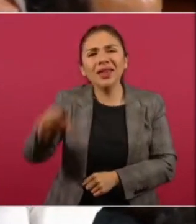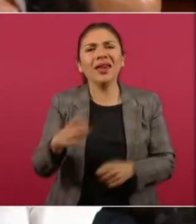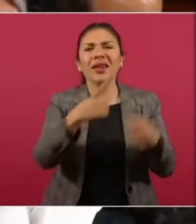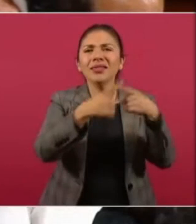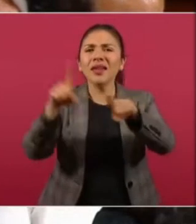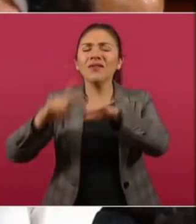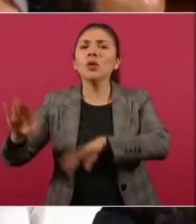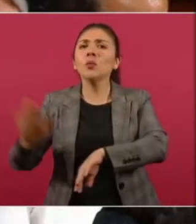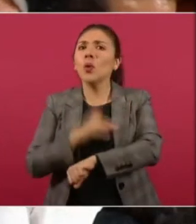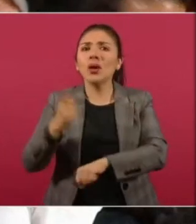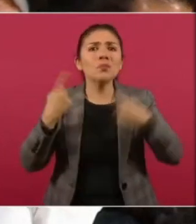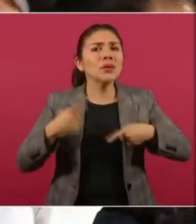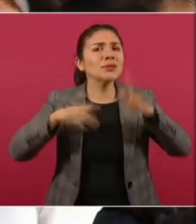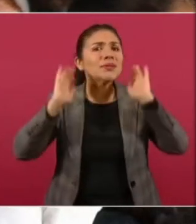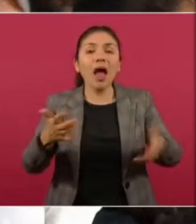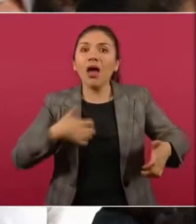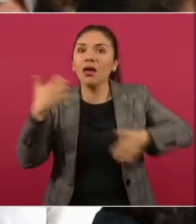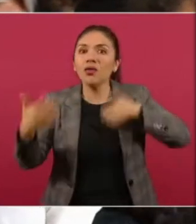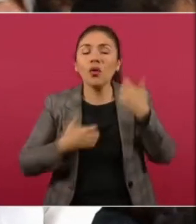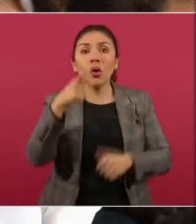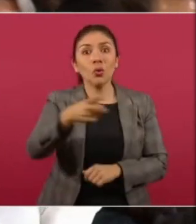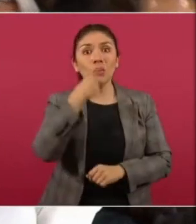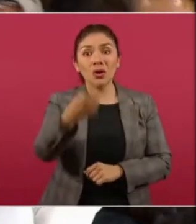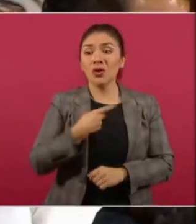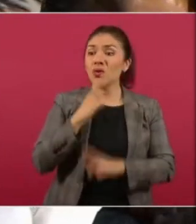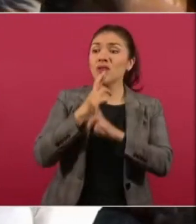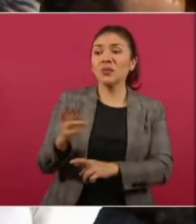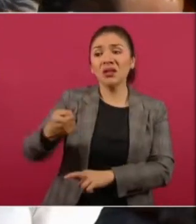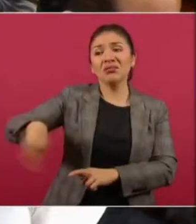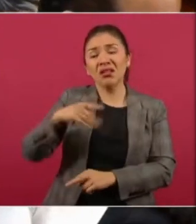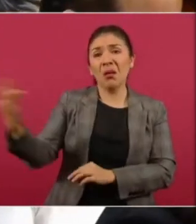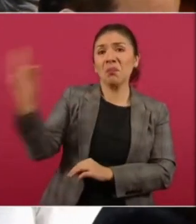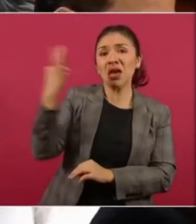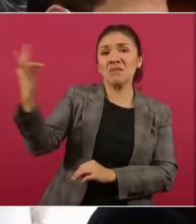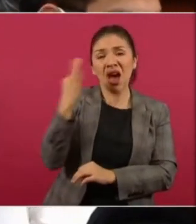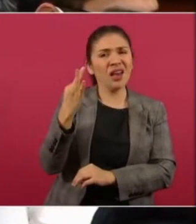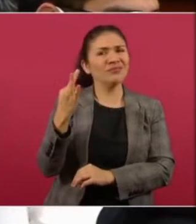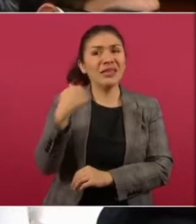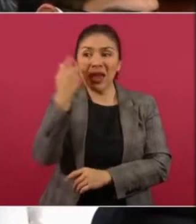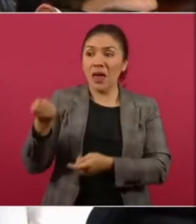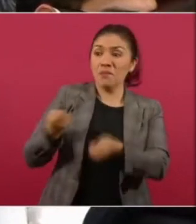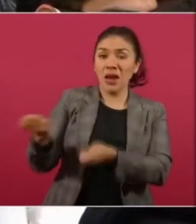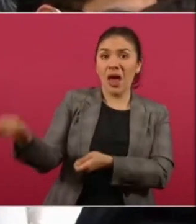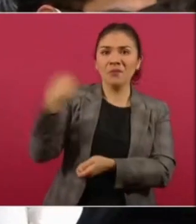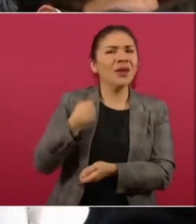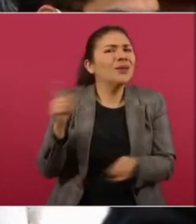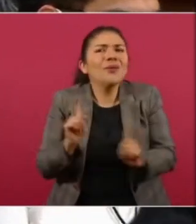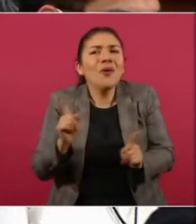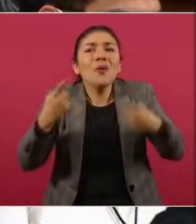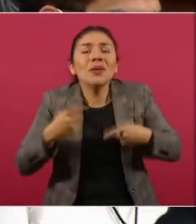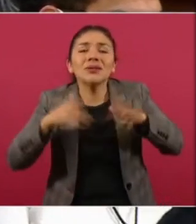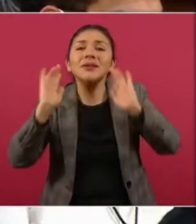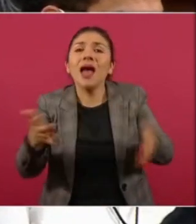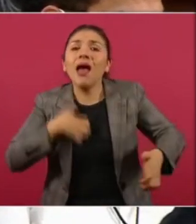Pues es por la desesperación, presidente. Usted dice, no voy a responder a chantajes. No son chantajes, presidente. Es la desesperación de la gente.